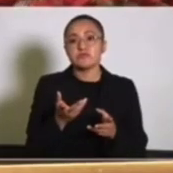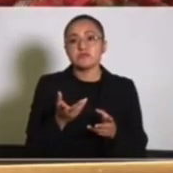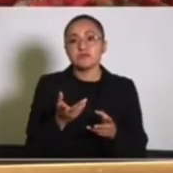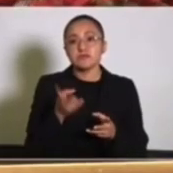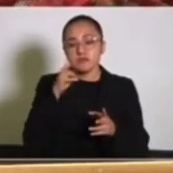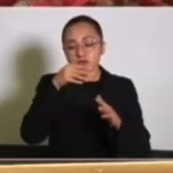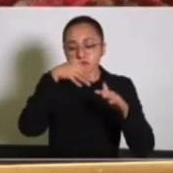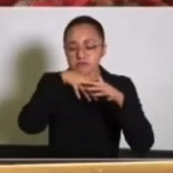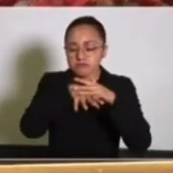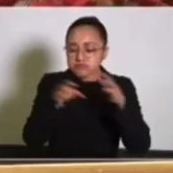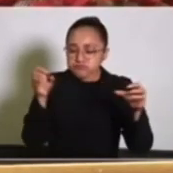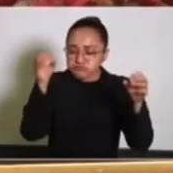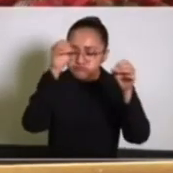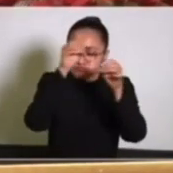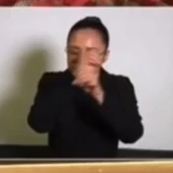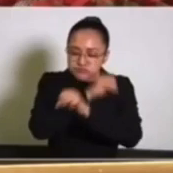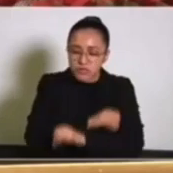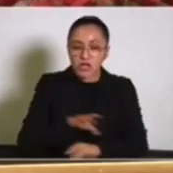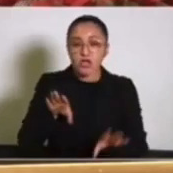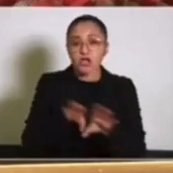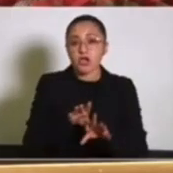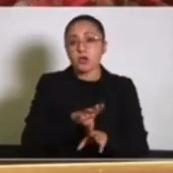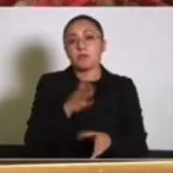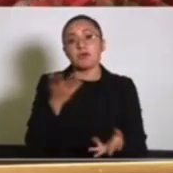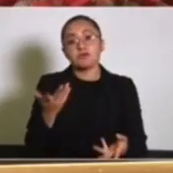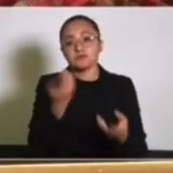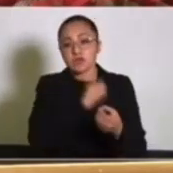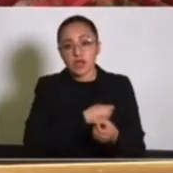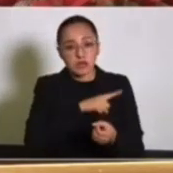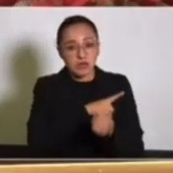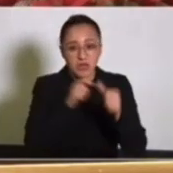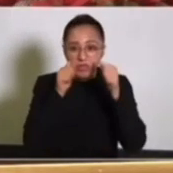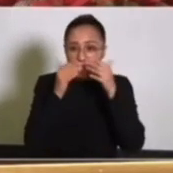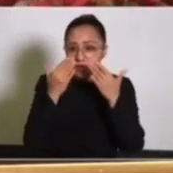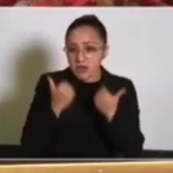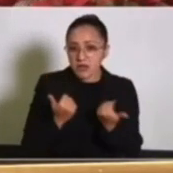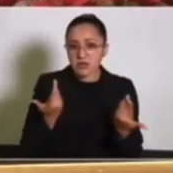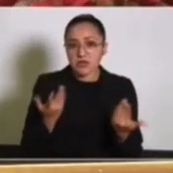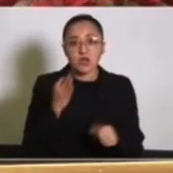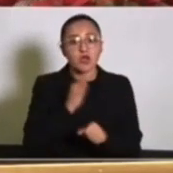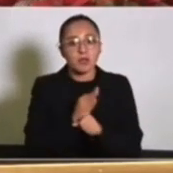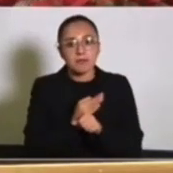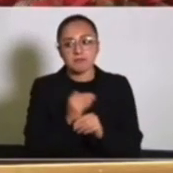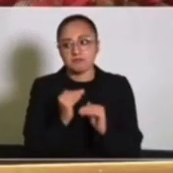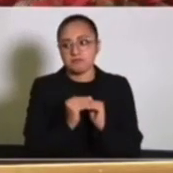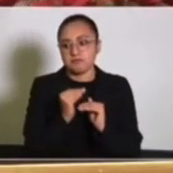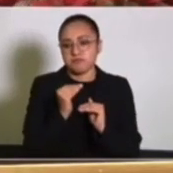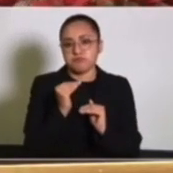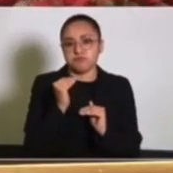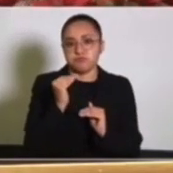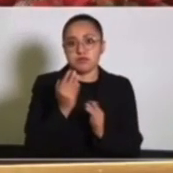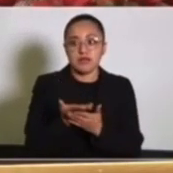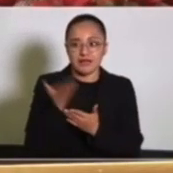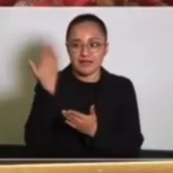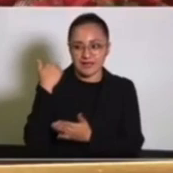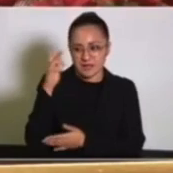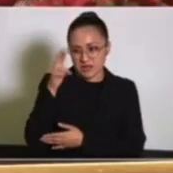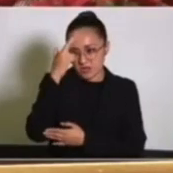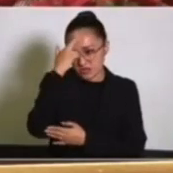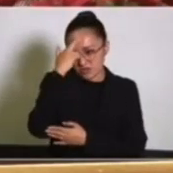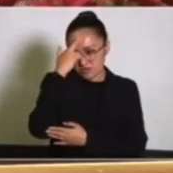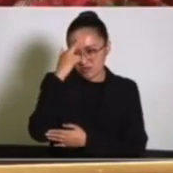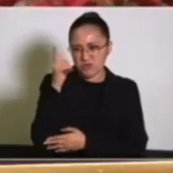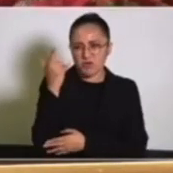En materia de salud, vean que ya estamos más arriba que como estuvimos